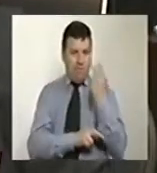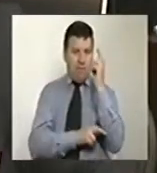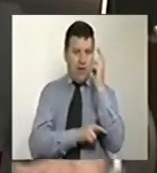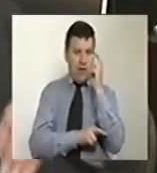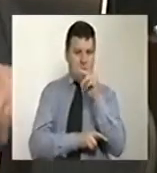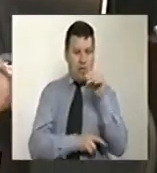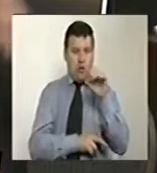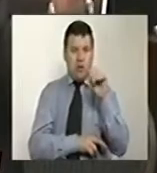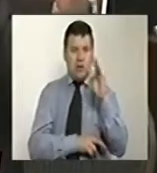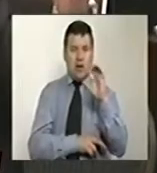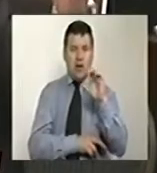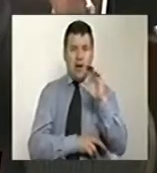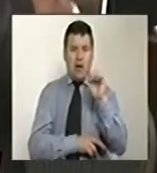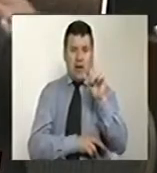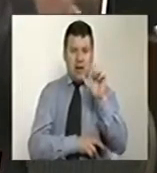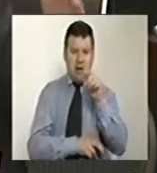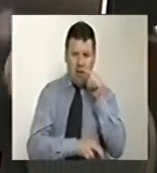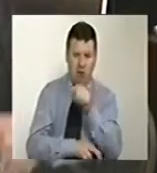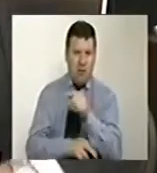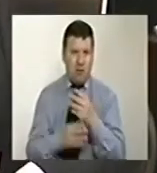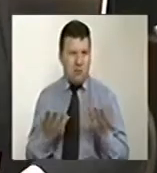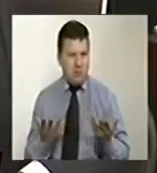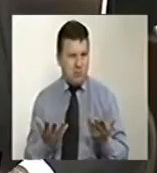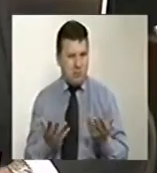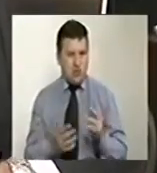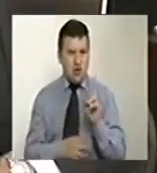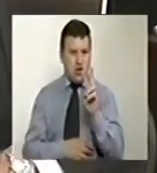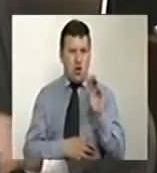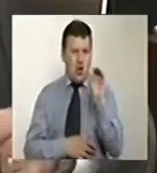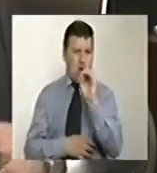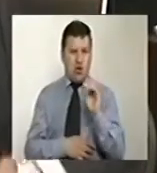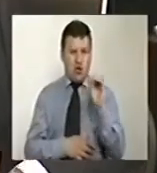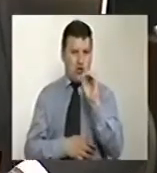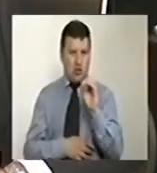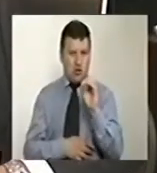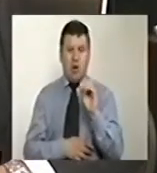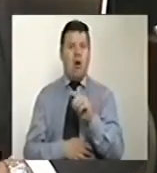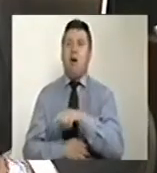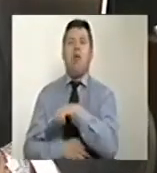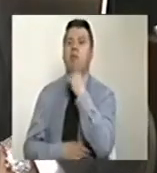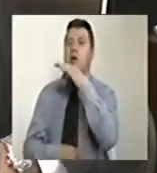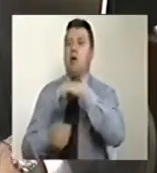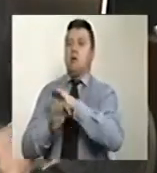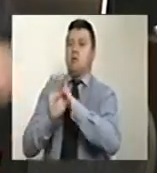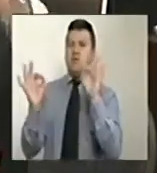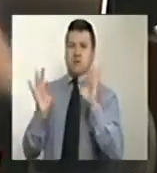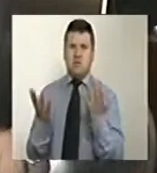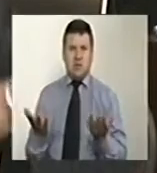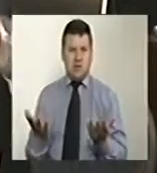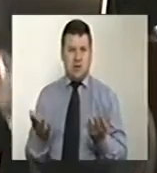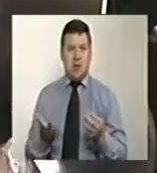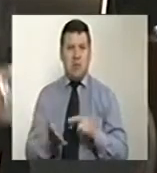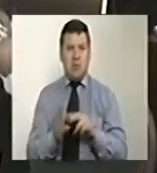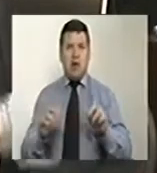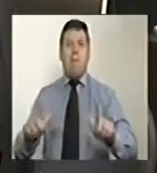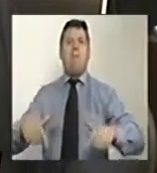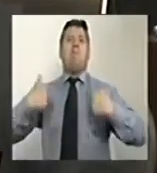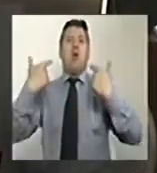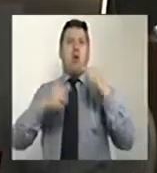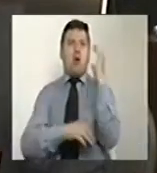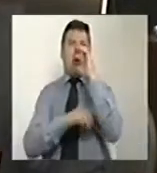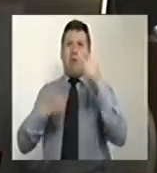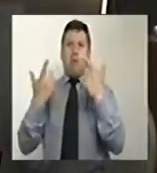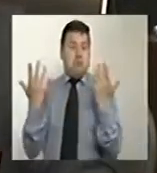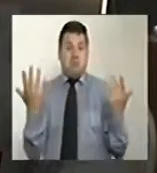Montalegre. Pero lo peor de todo, como el 2 de octubre pierde el plebiscito y se burla de los colombianos,